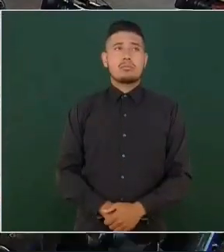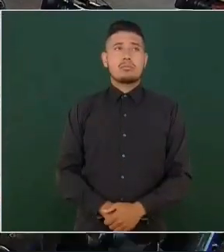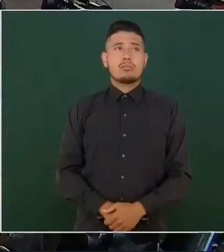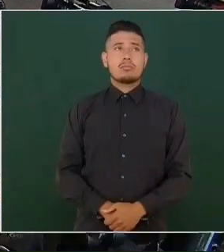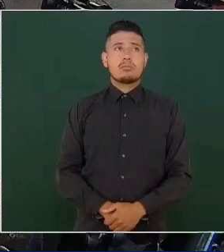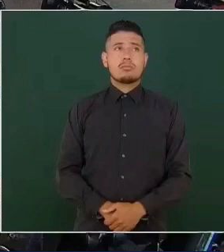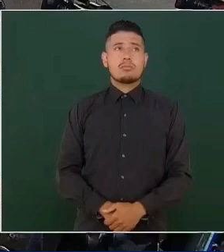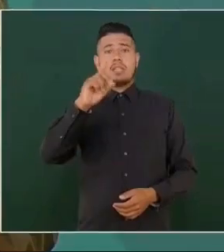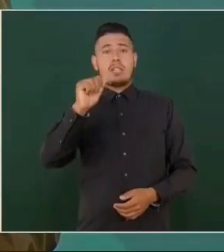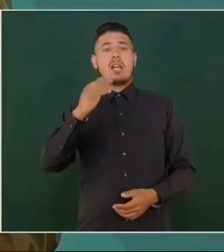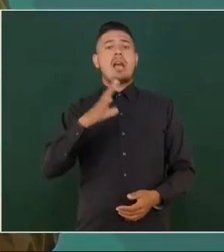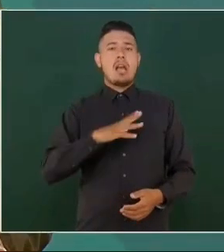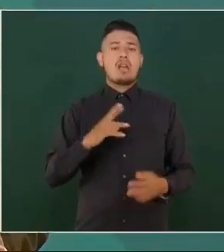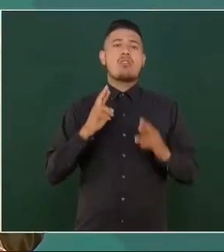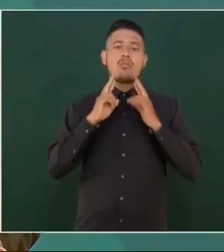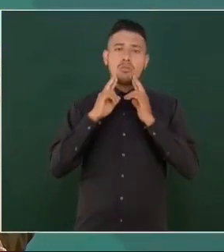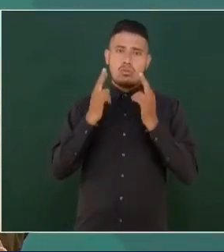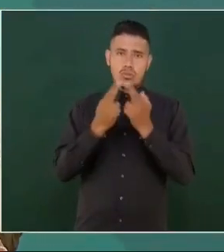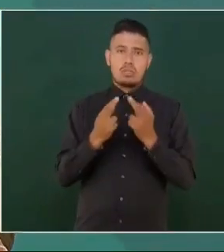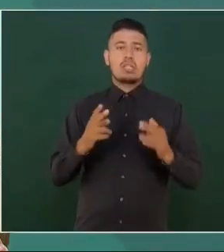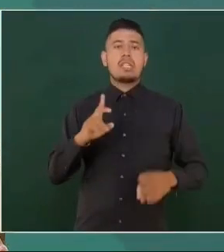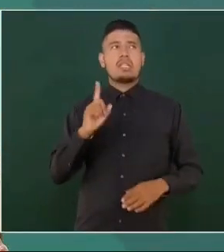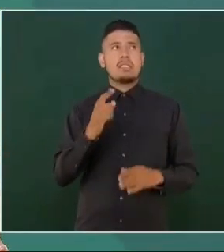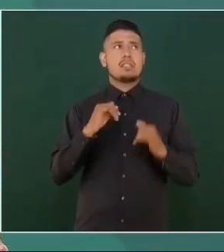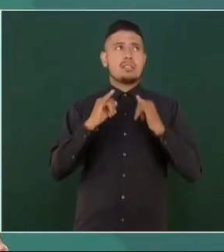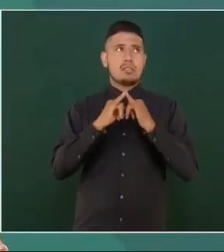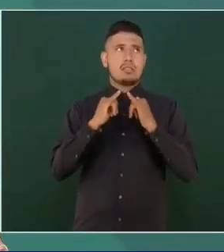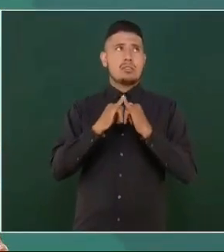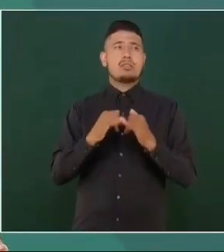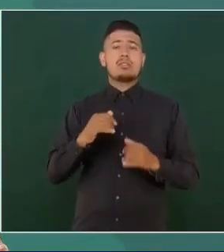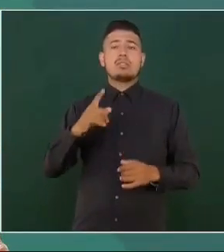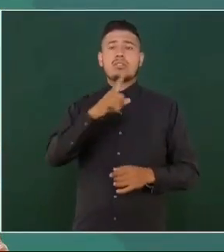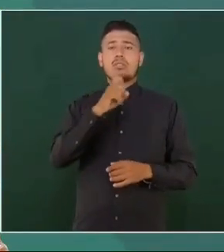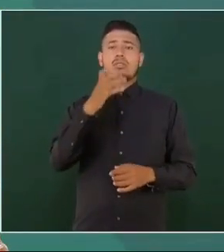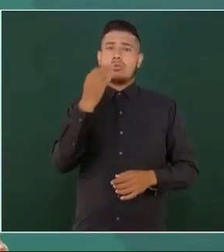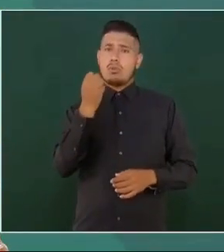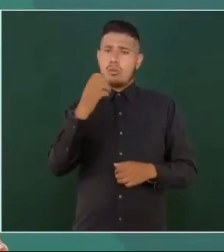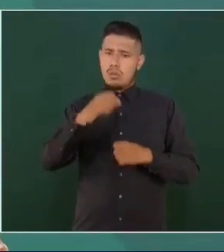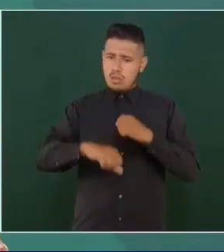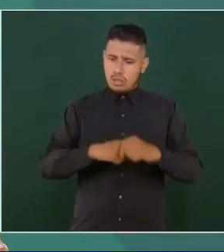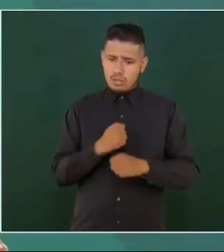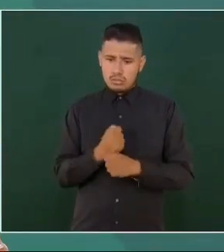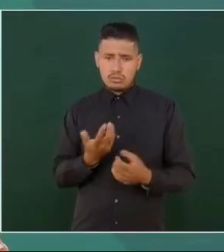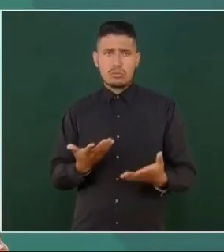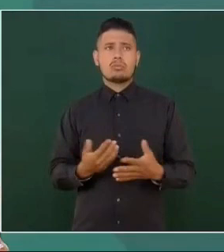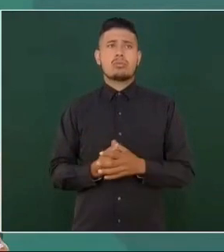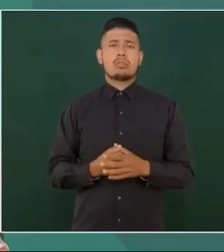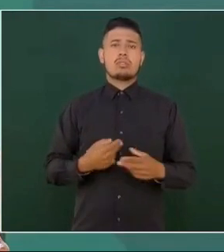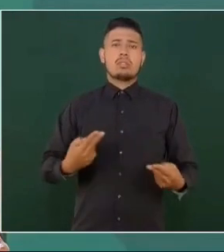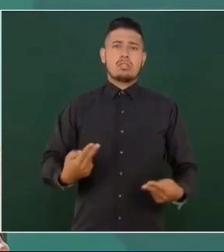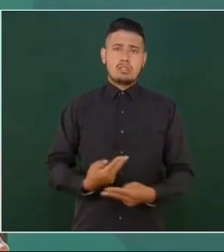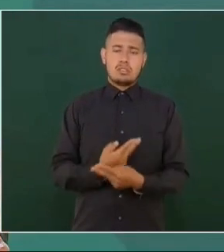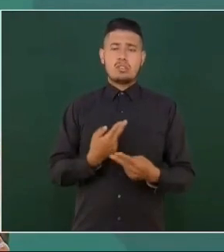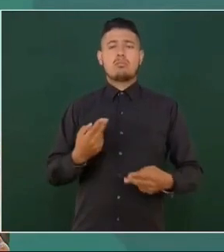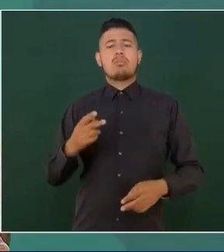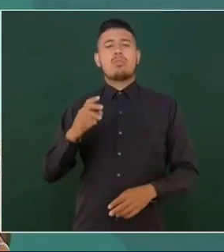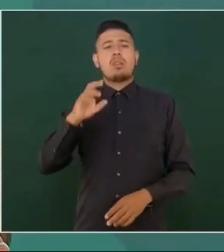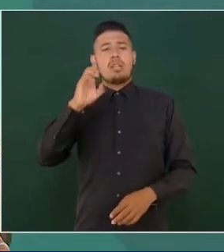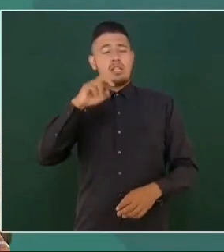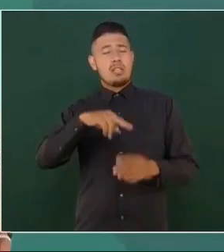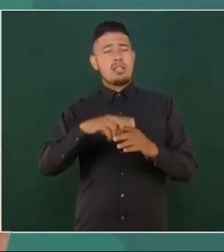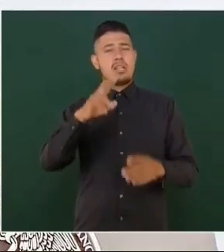solicitan, hay reunión. Es una institución que tenemos 109 años, nacimos en la Revolución,